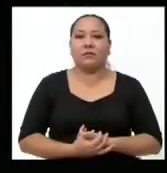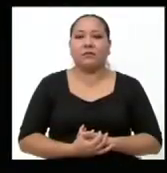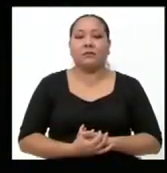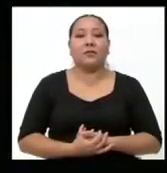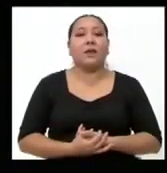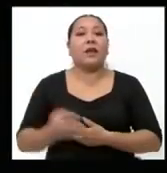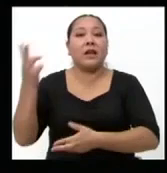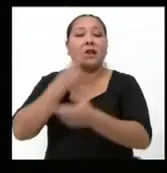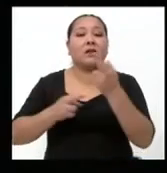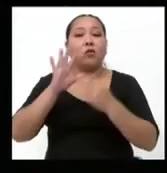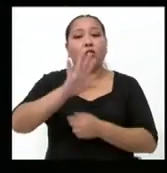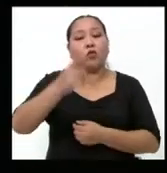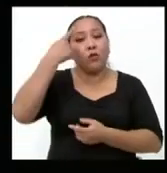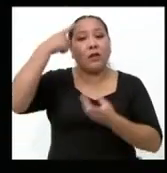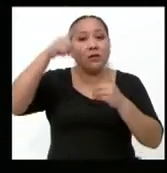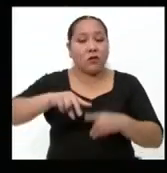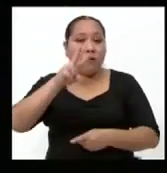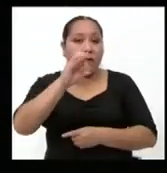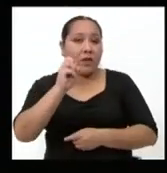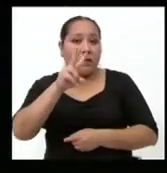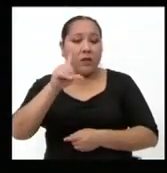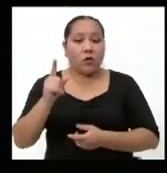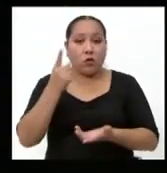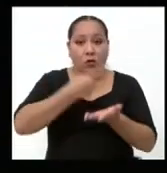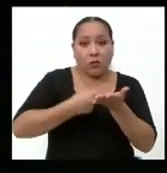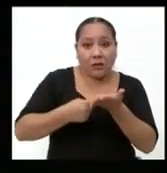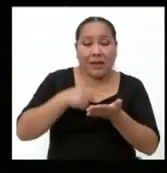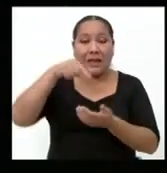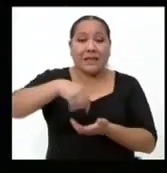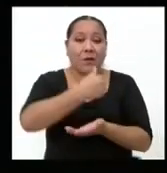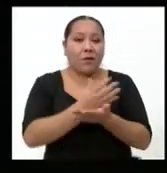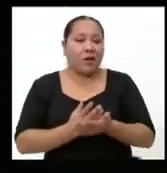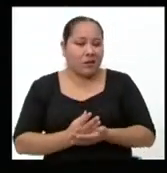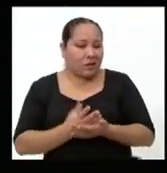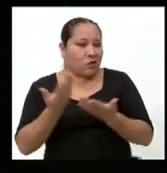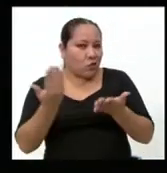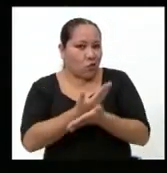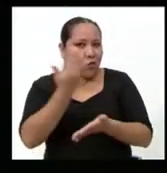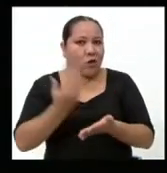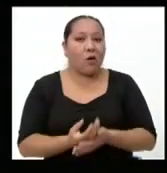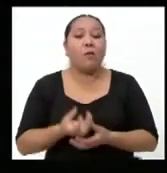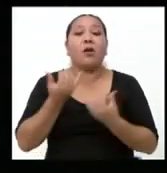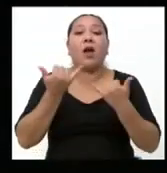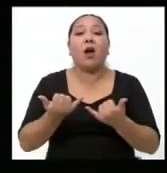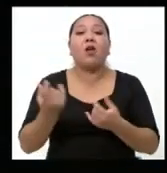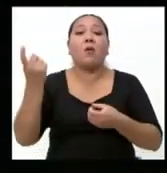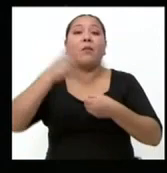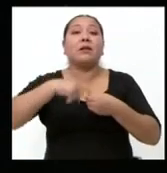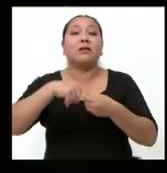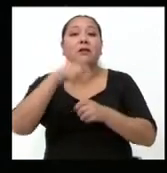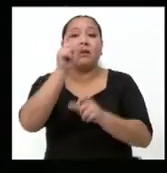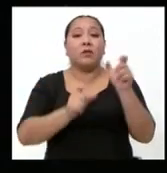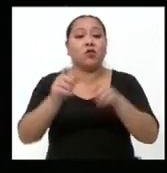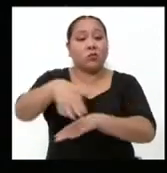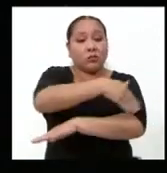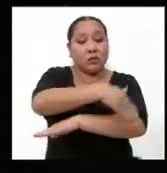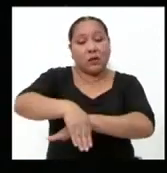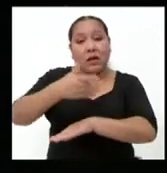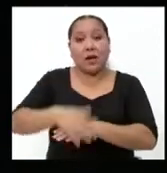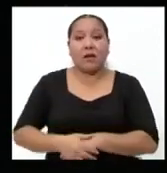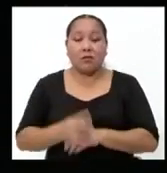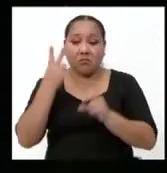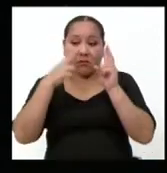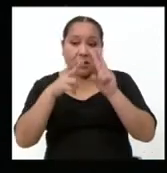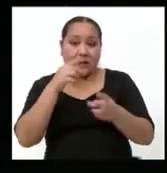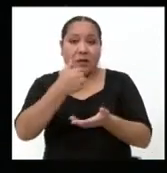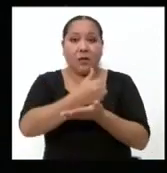Volvemos con tu decisión 2021, el debate. Este bloque es muy novedoso porque ahora le toca participar a la gente de la calle. Viene nuestro